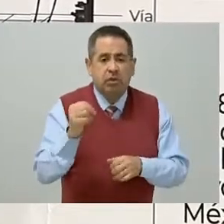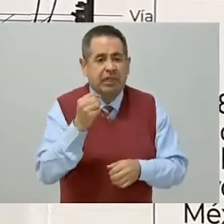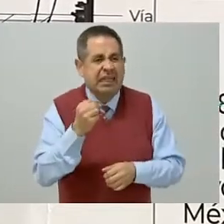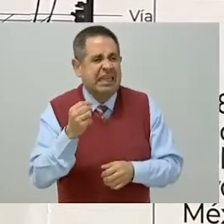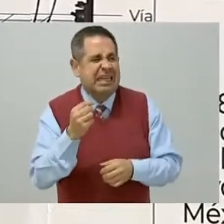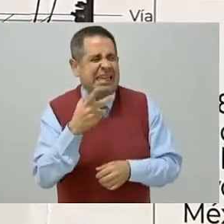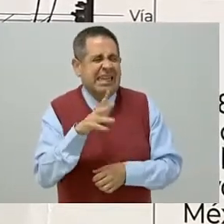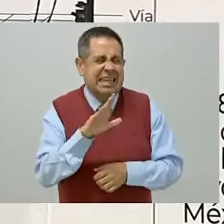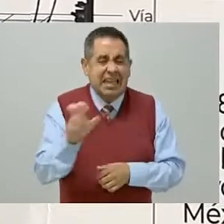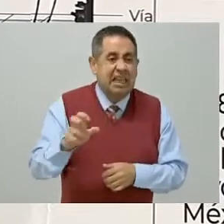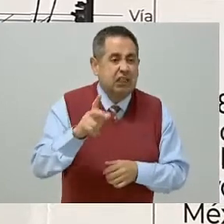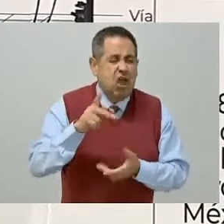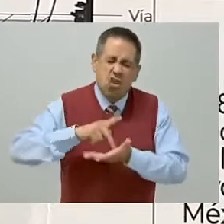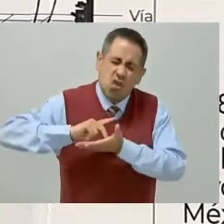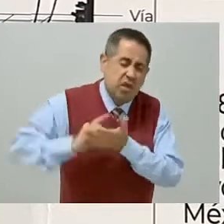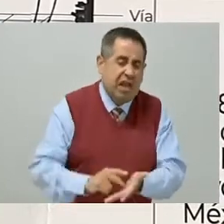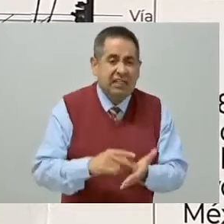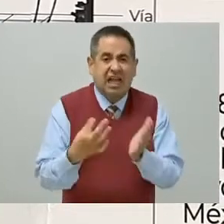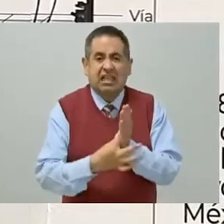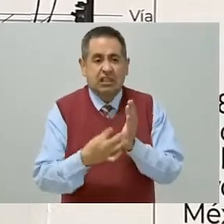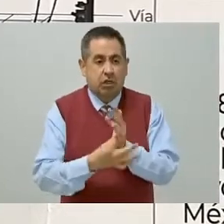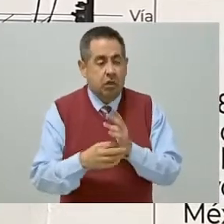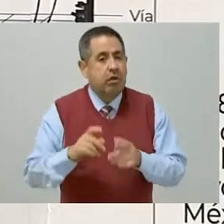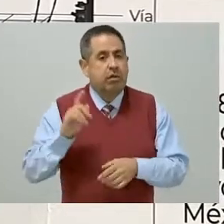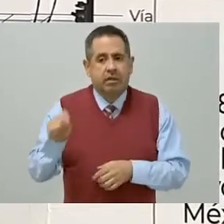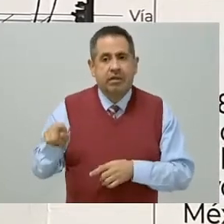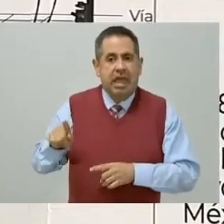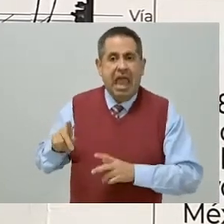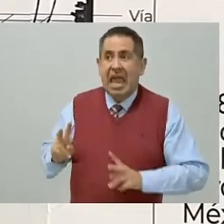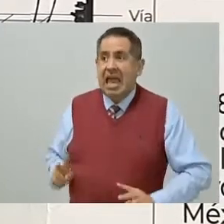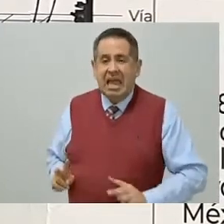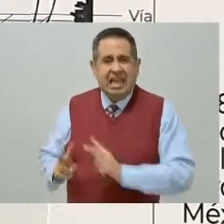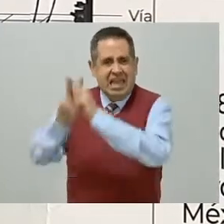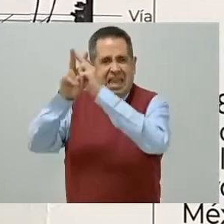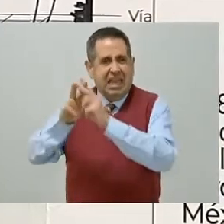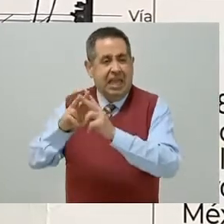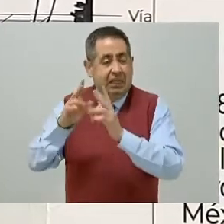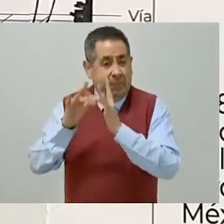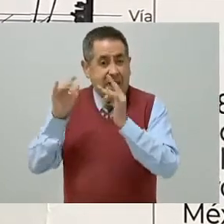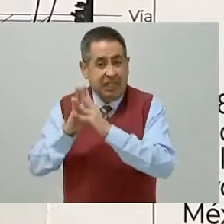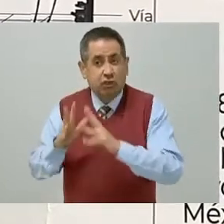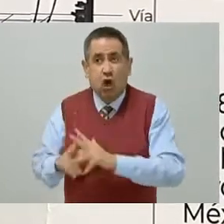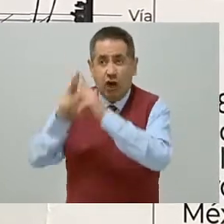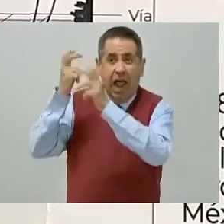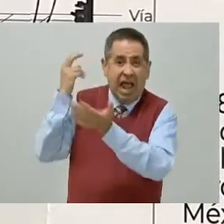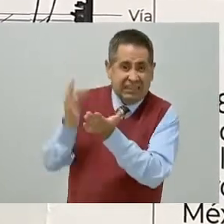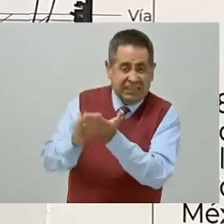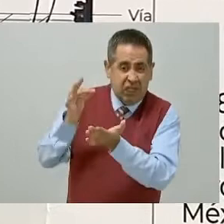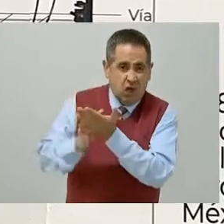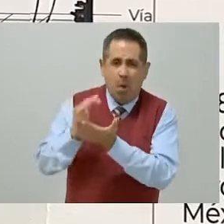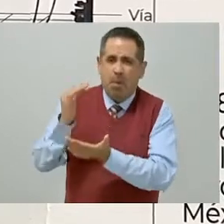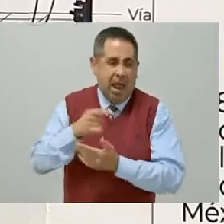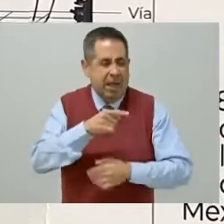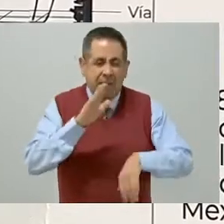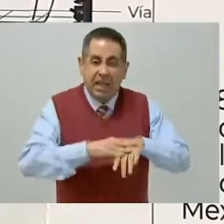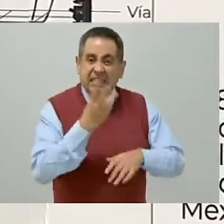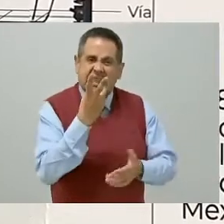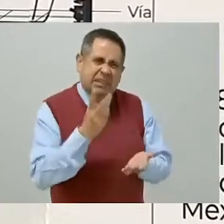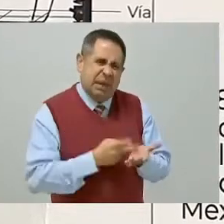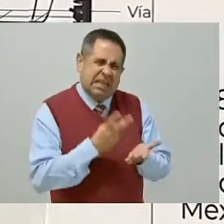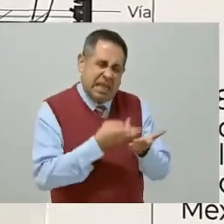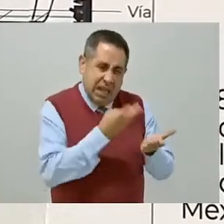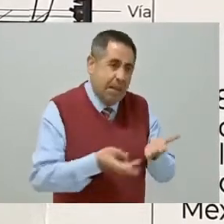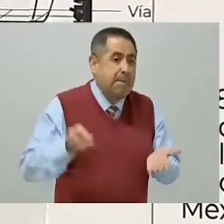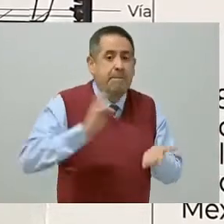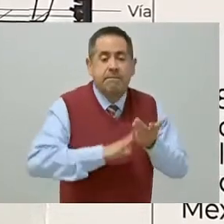acero, 38 veces el usado en la Torre Eiffel, en concreto son 3 millones 609 mil